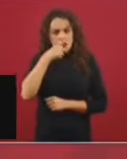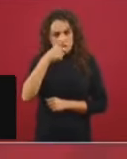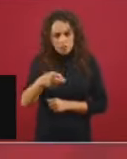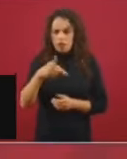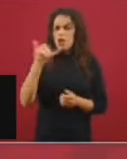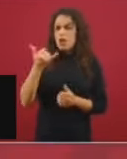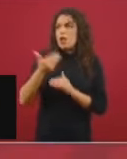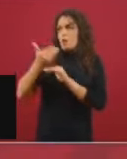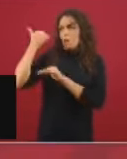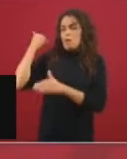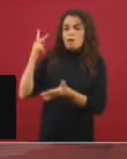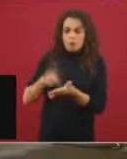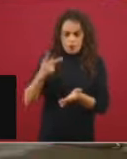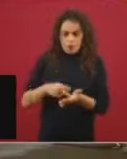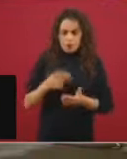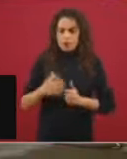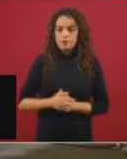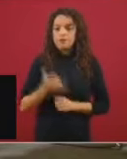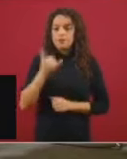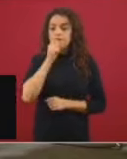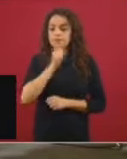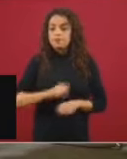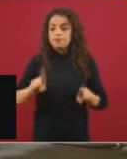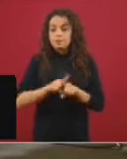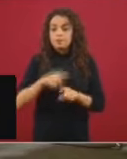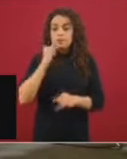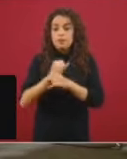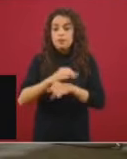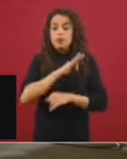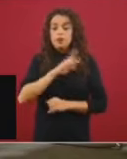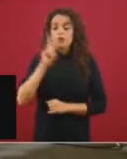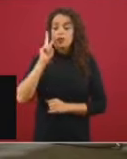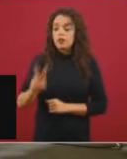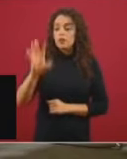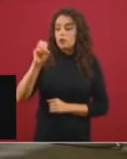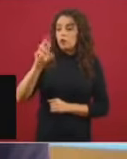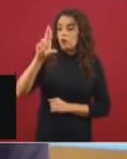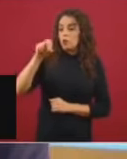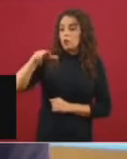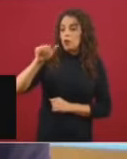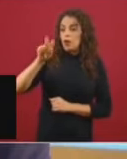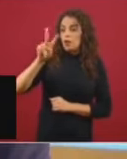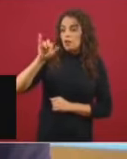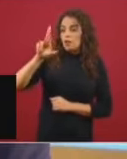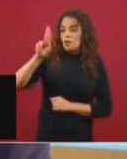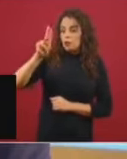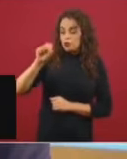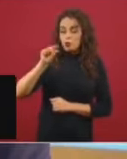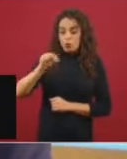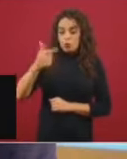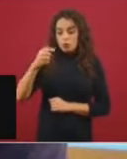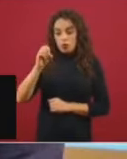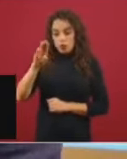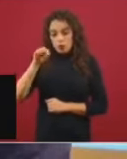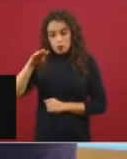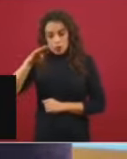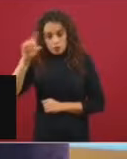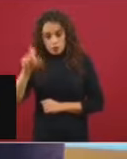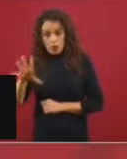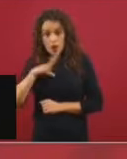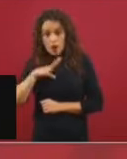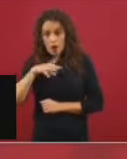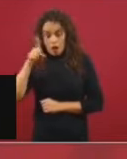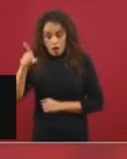recomiendo coronavirus.gov.mx, es el portal de gobierno donde están los